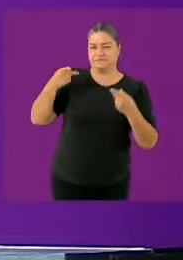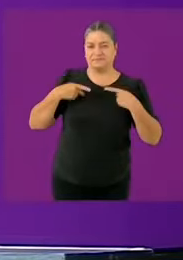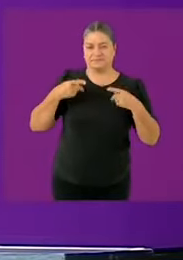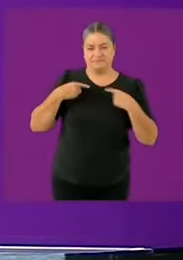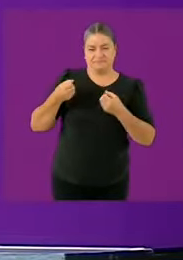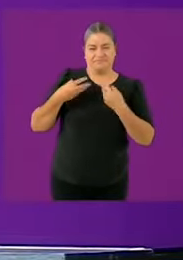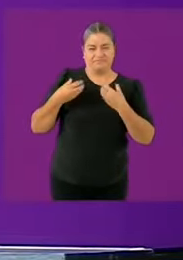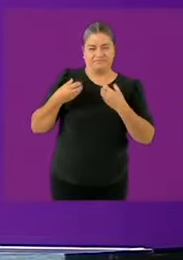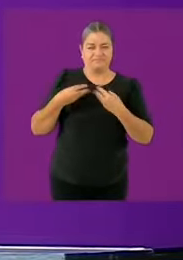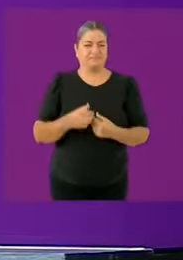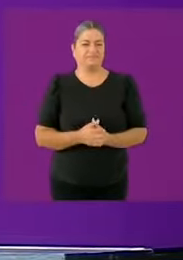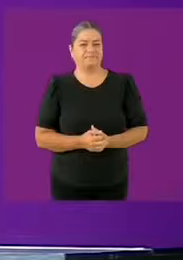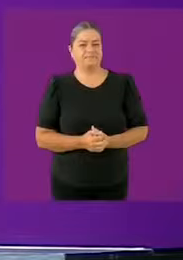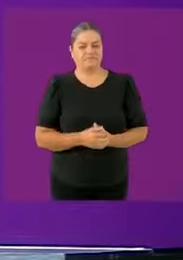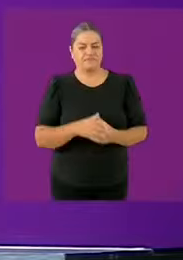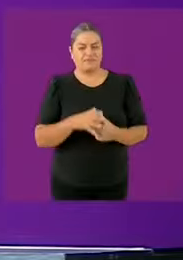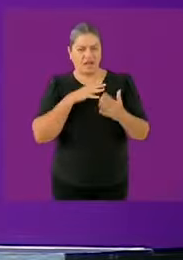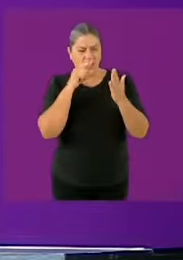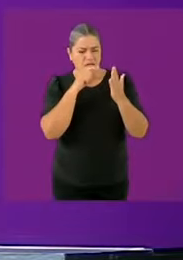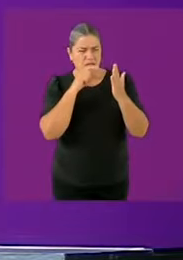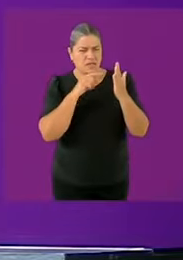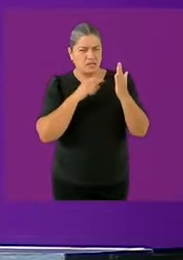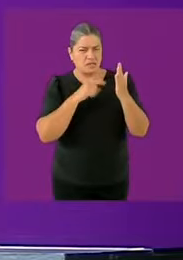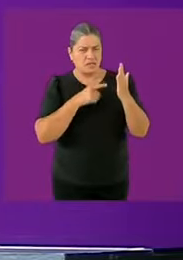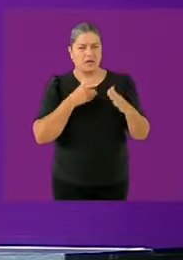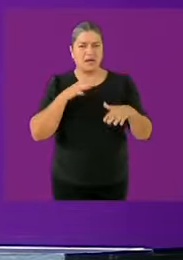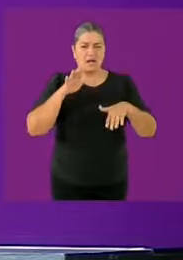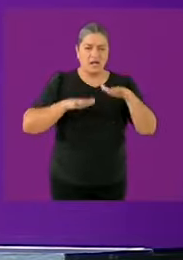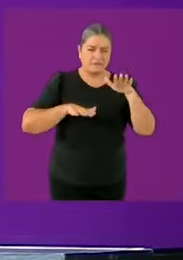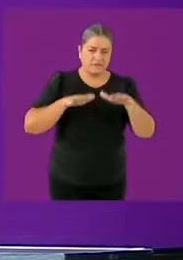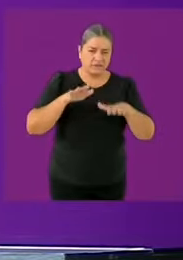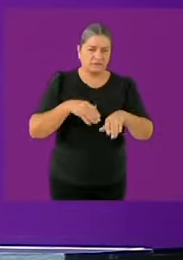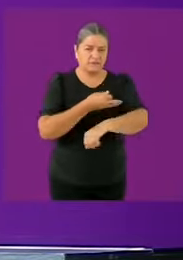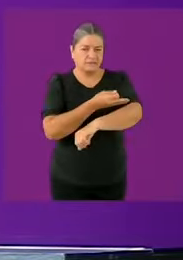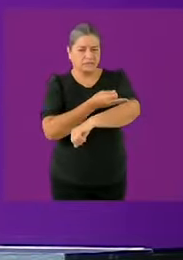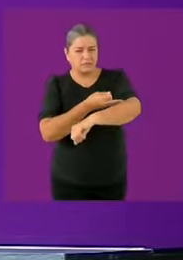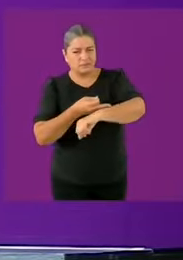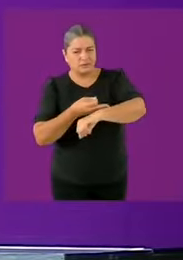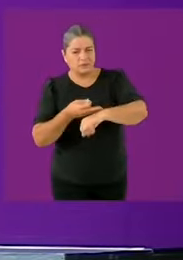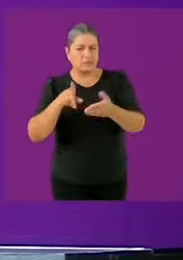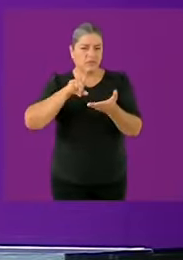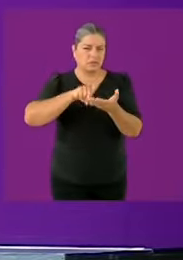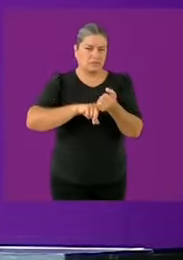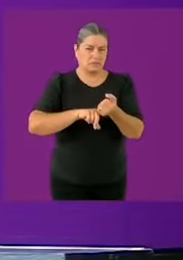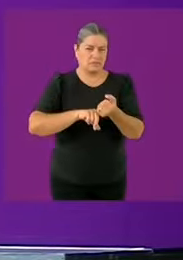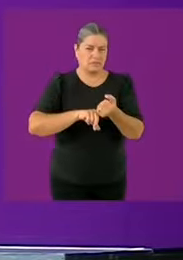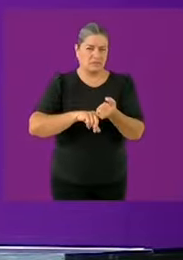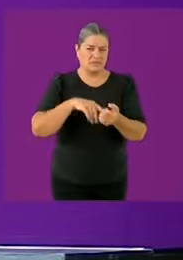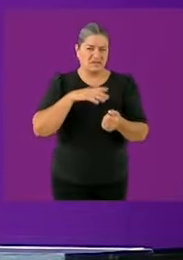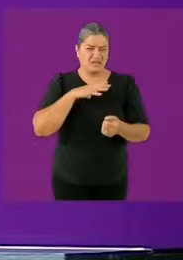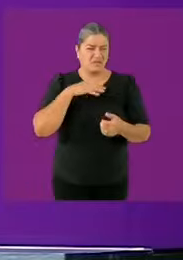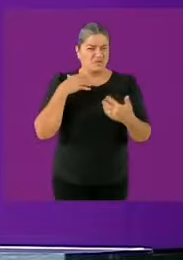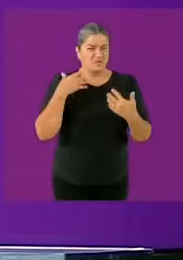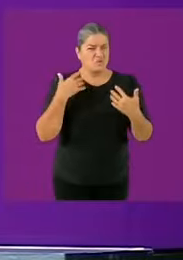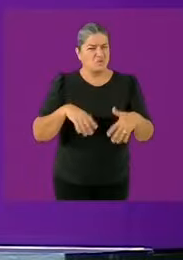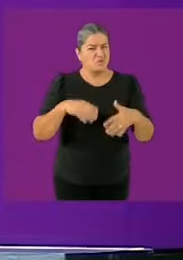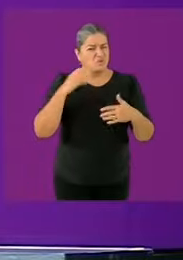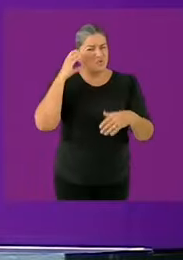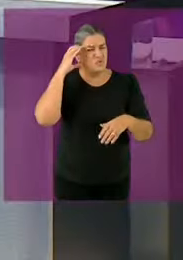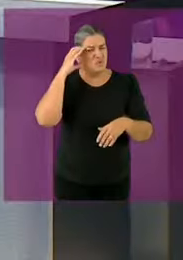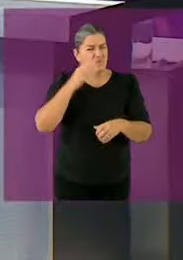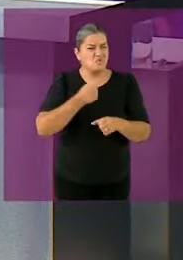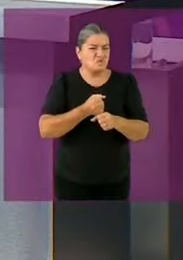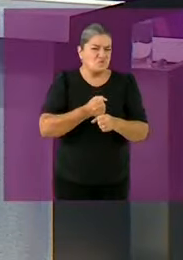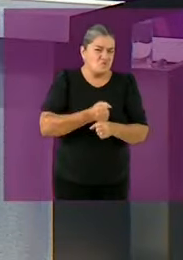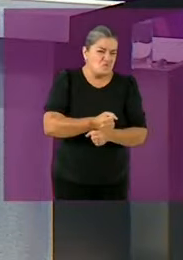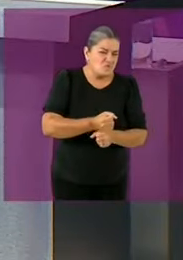era que la violencia intrafamiliar para mujeres incluso para niños para adultos mayores que antes era de otro tipo se